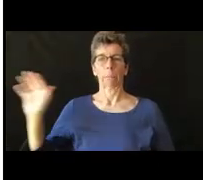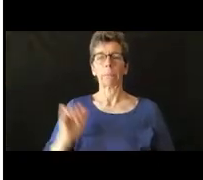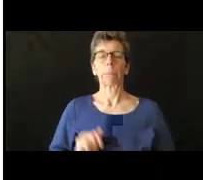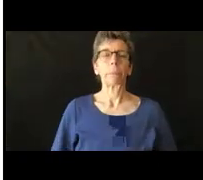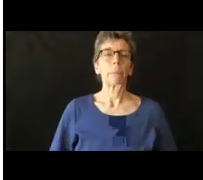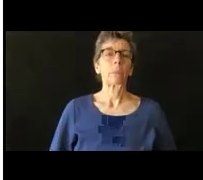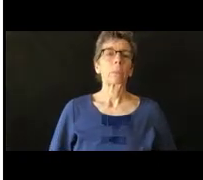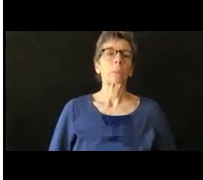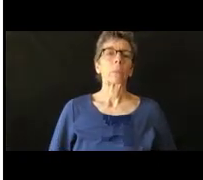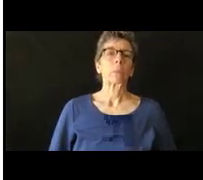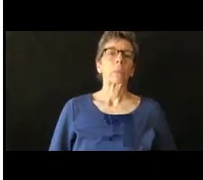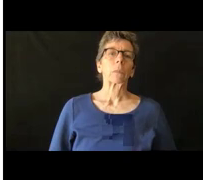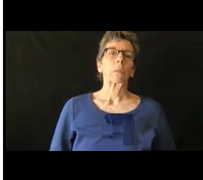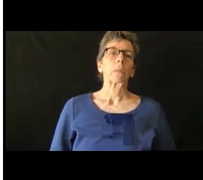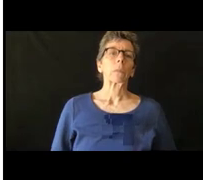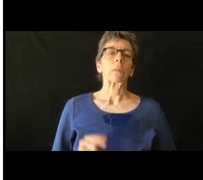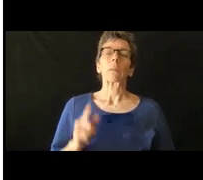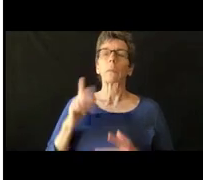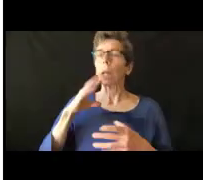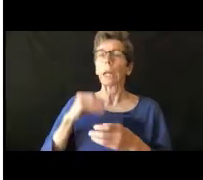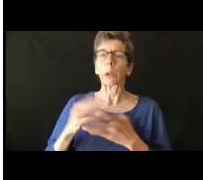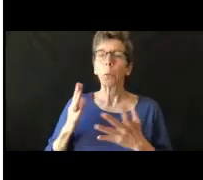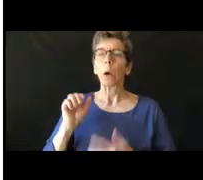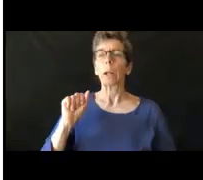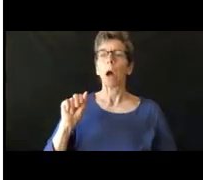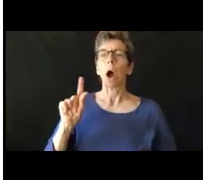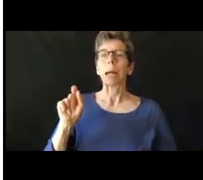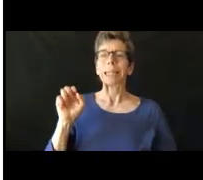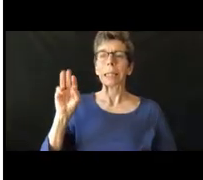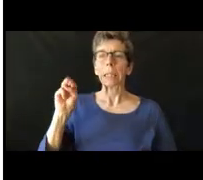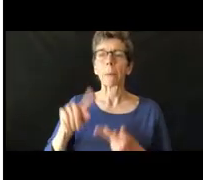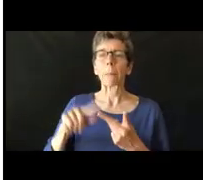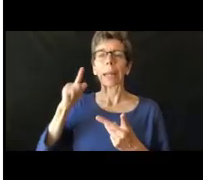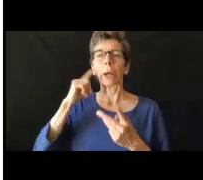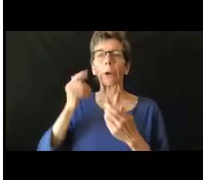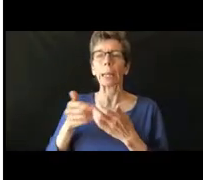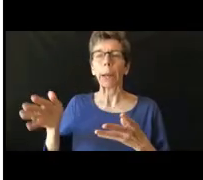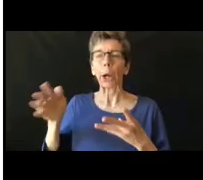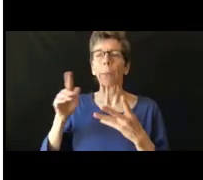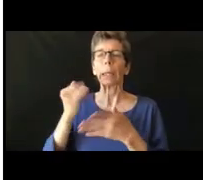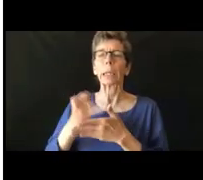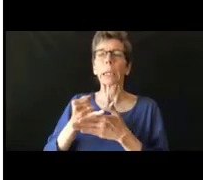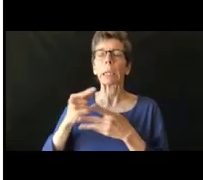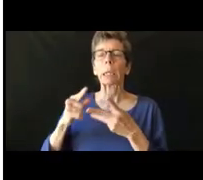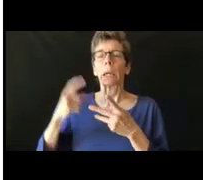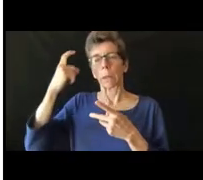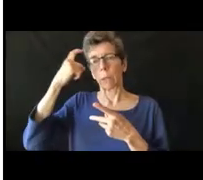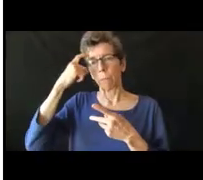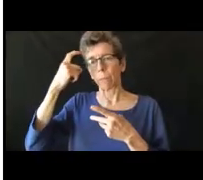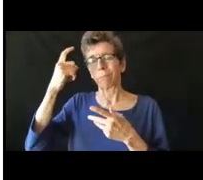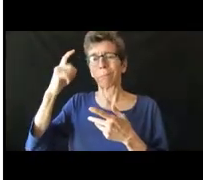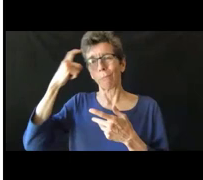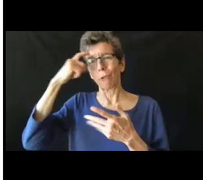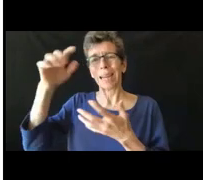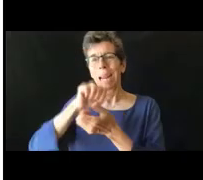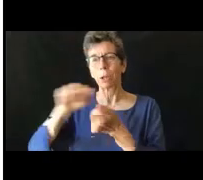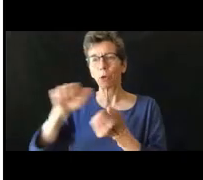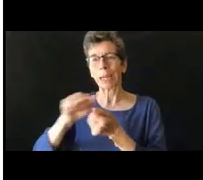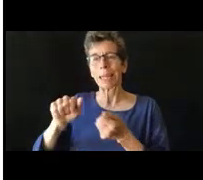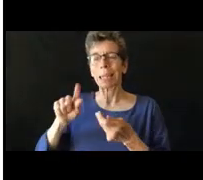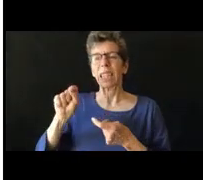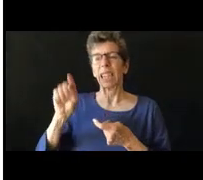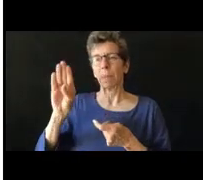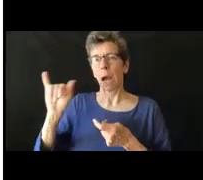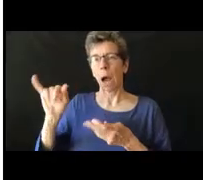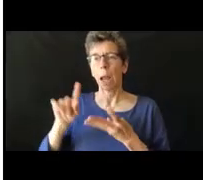incluyen autismo, discapacidad para escuchar, lesiones traumáticas cerebrales, cuestiones de